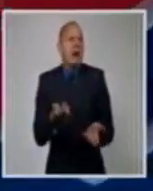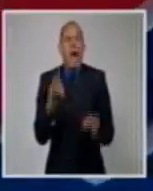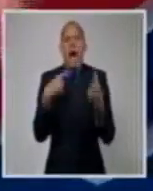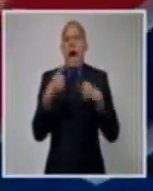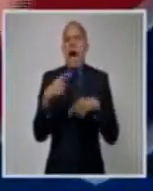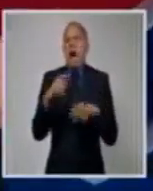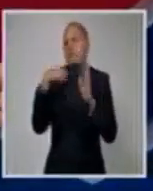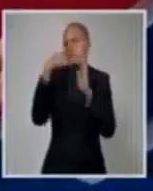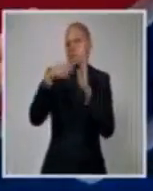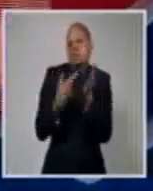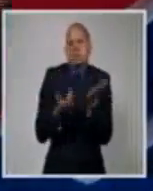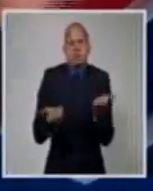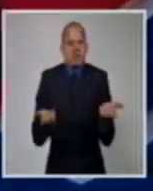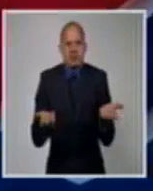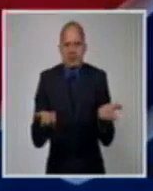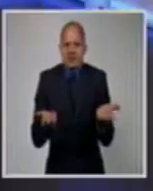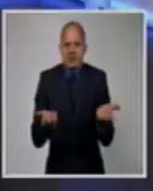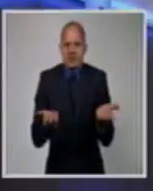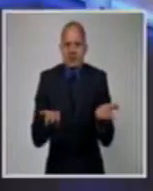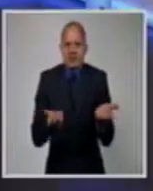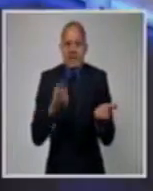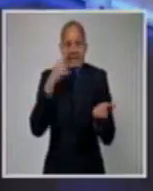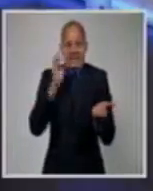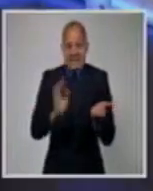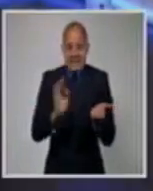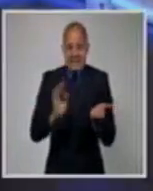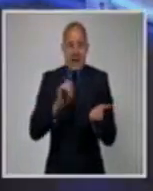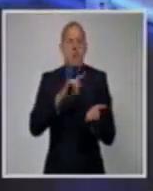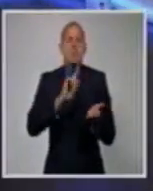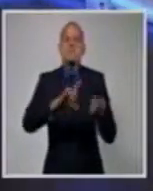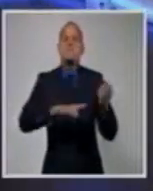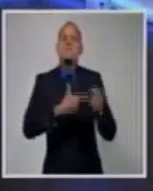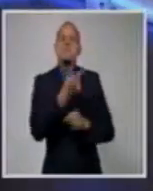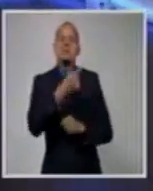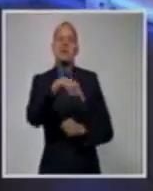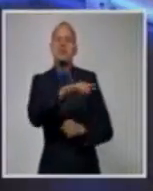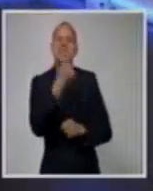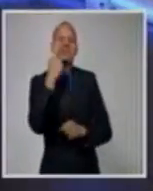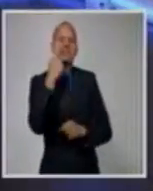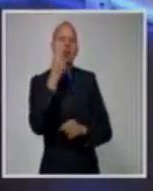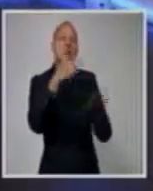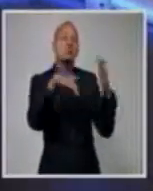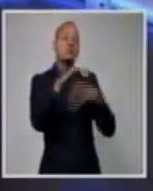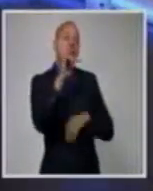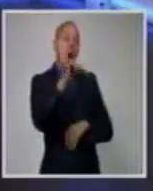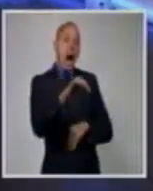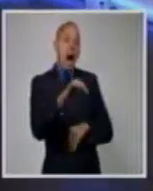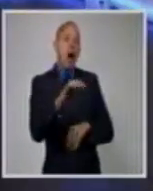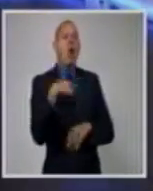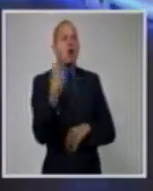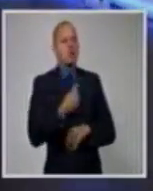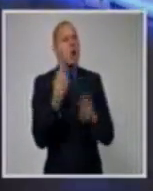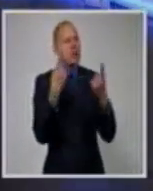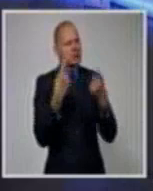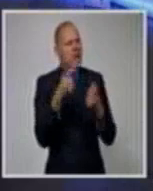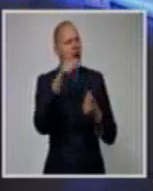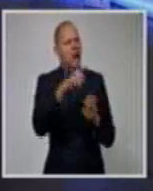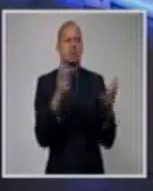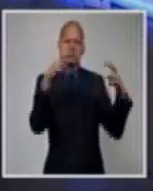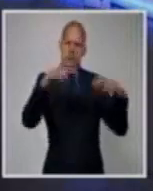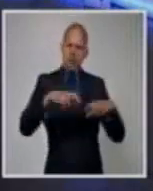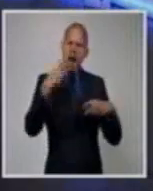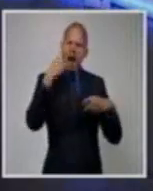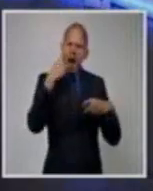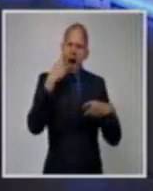vez, una vez más, elegir este Ministerio de Cultura, donde estamos interesados y necesitados de discutir los problemas que tiene la